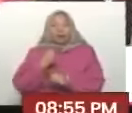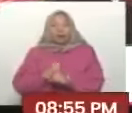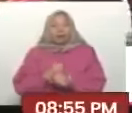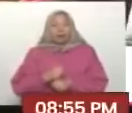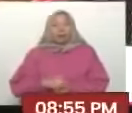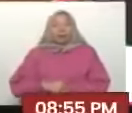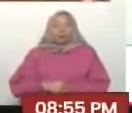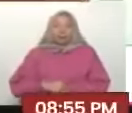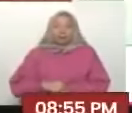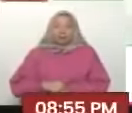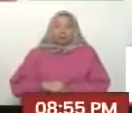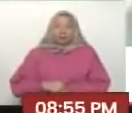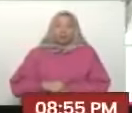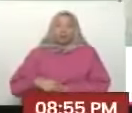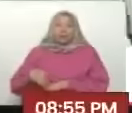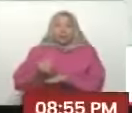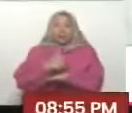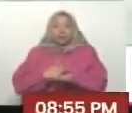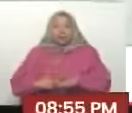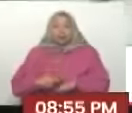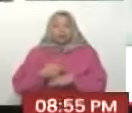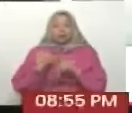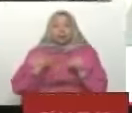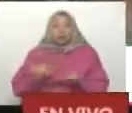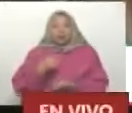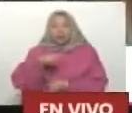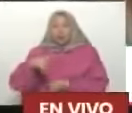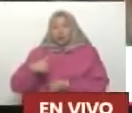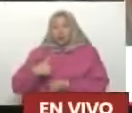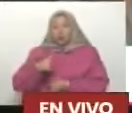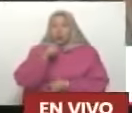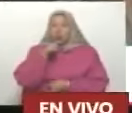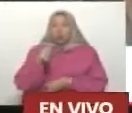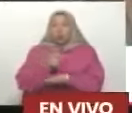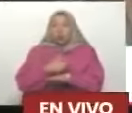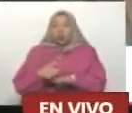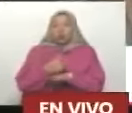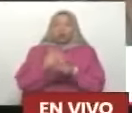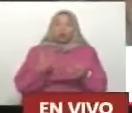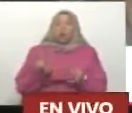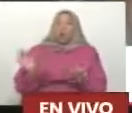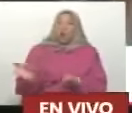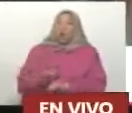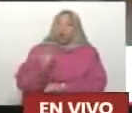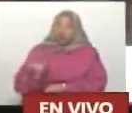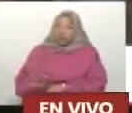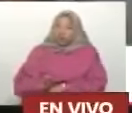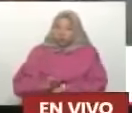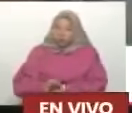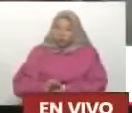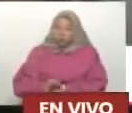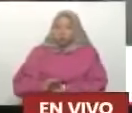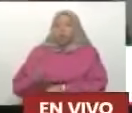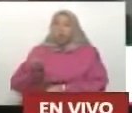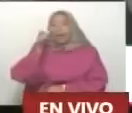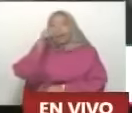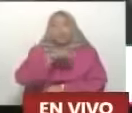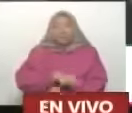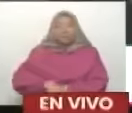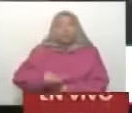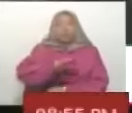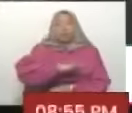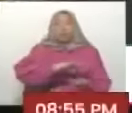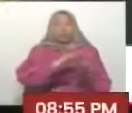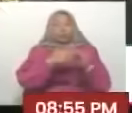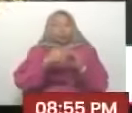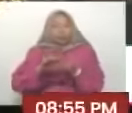a nuestro gobernador Héctor Rodríguez, que muestra de solo un gobierno, un único gobierno, aquí está el poder popular, el pueblo